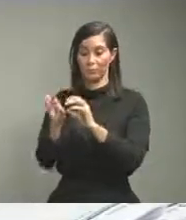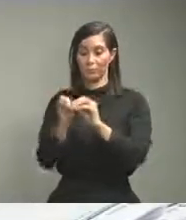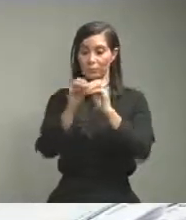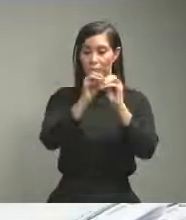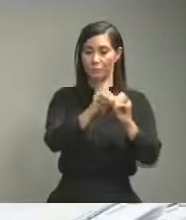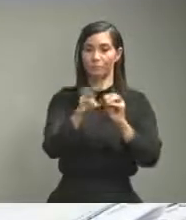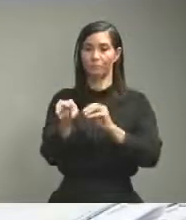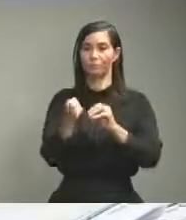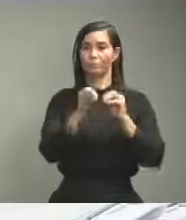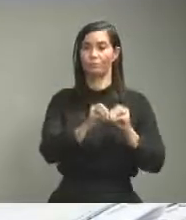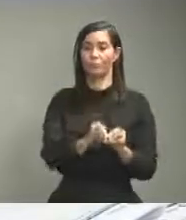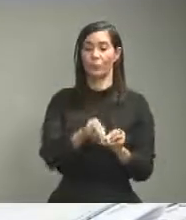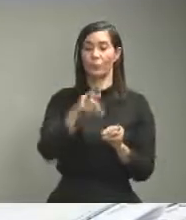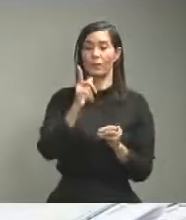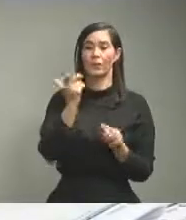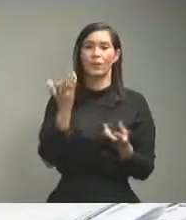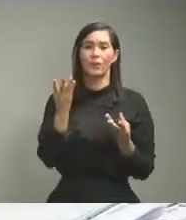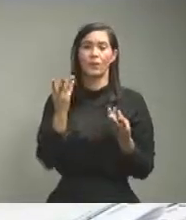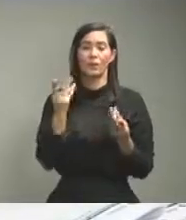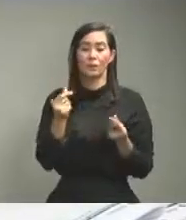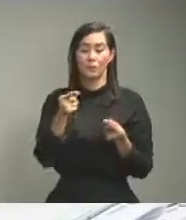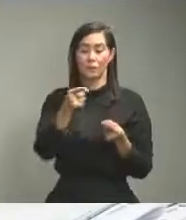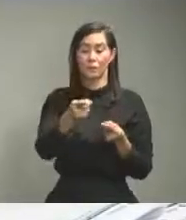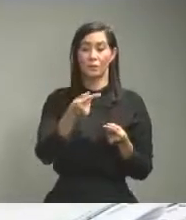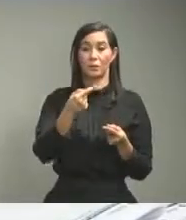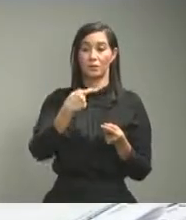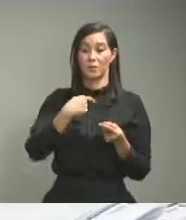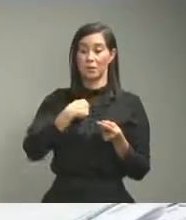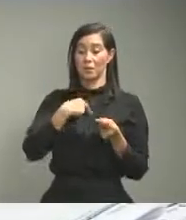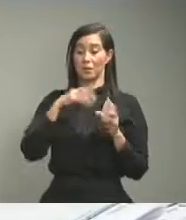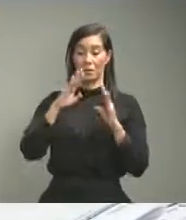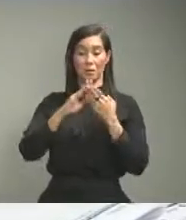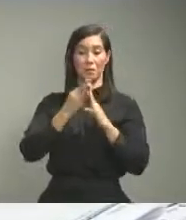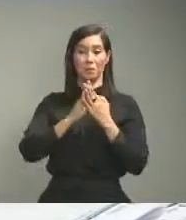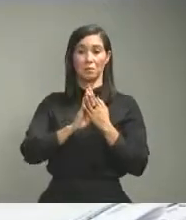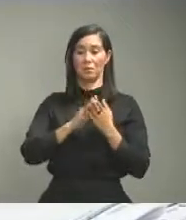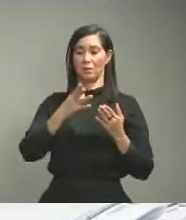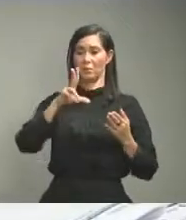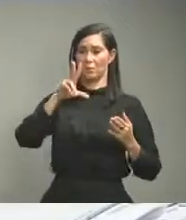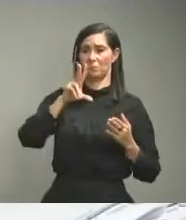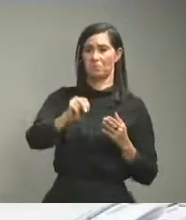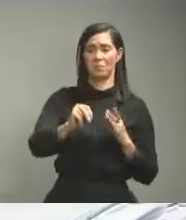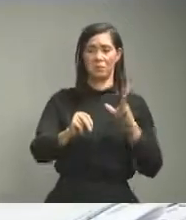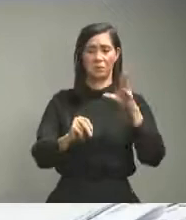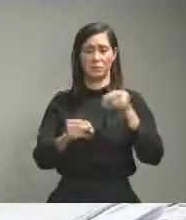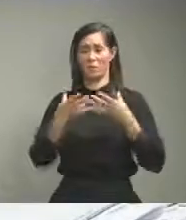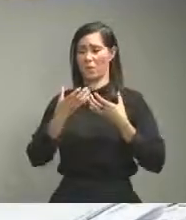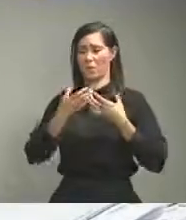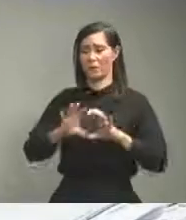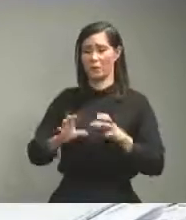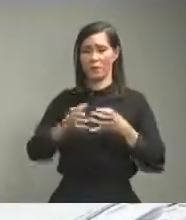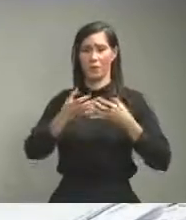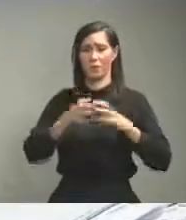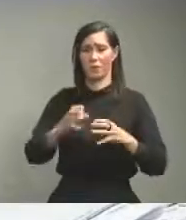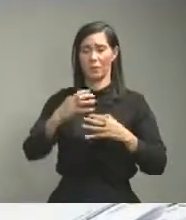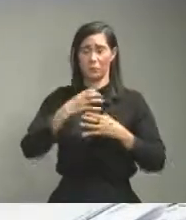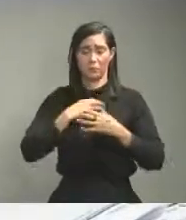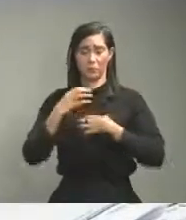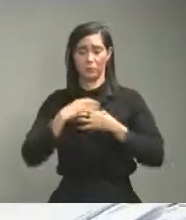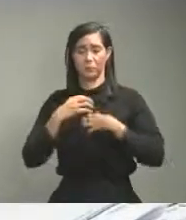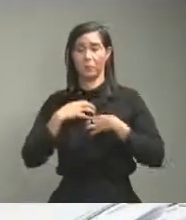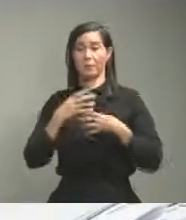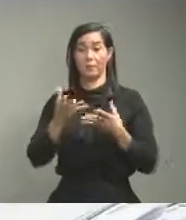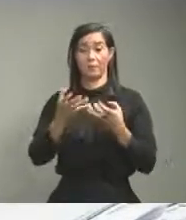recibió un rechazo de las comunidades en las que se iban a instalar y eso retrasó